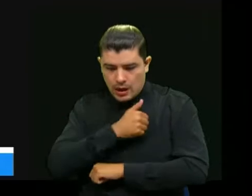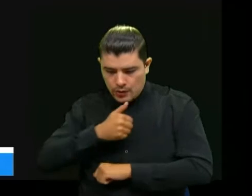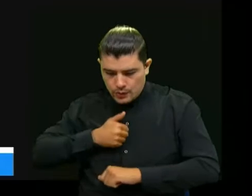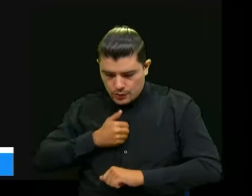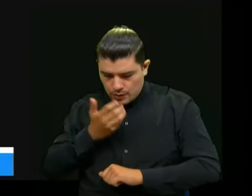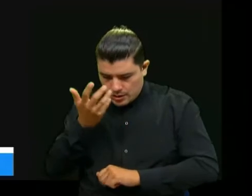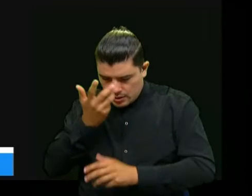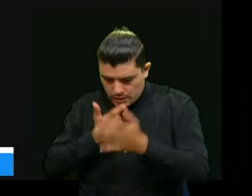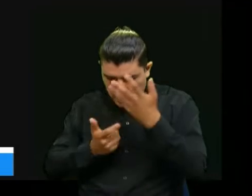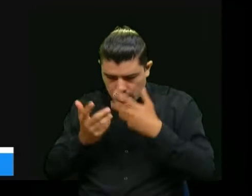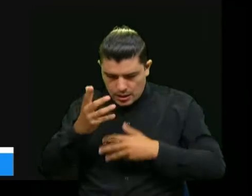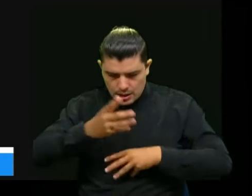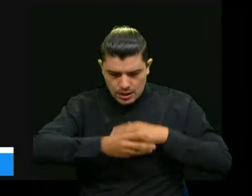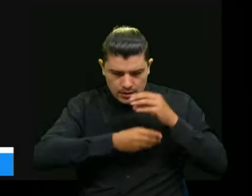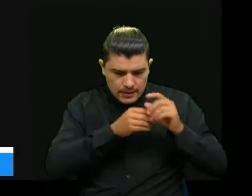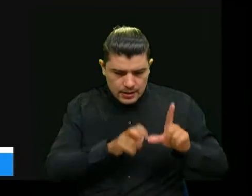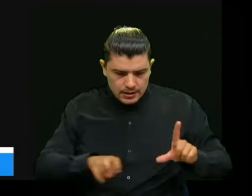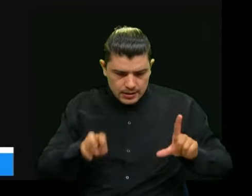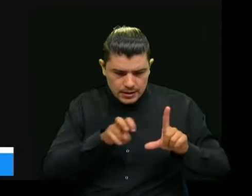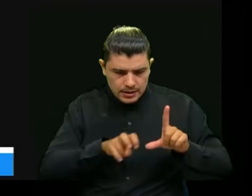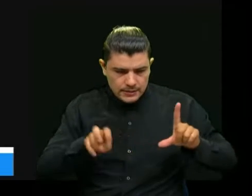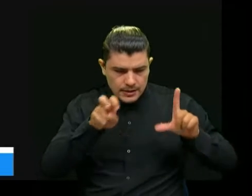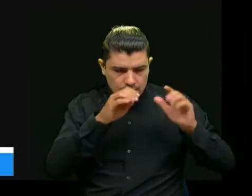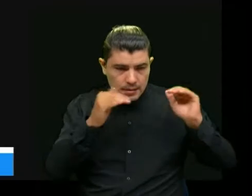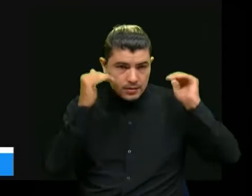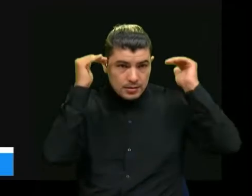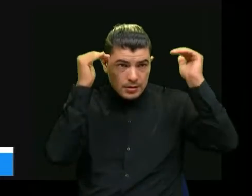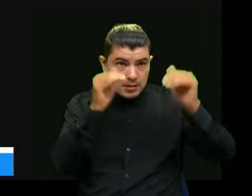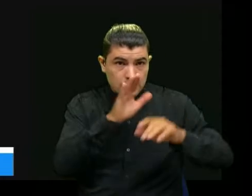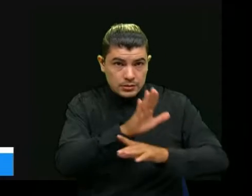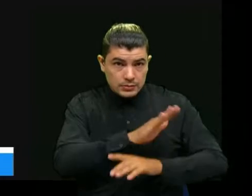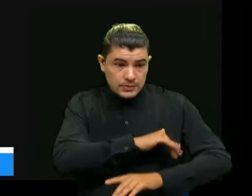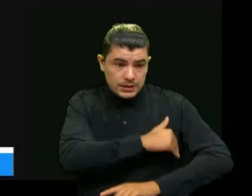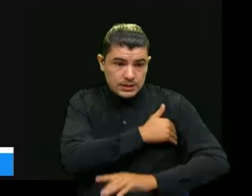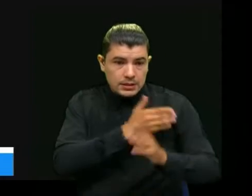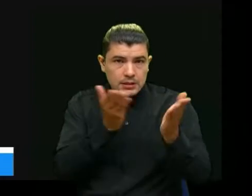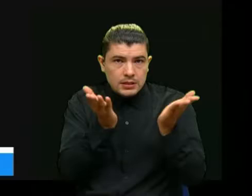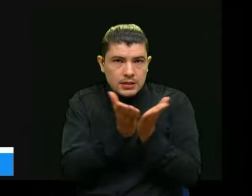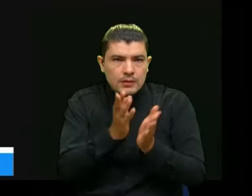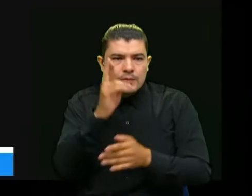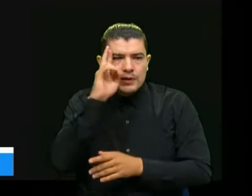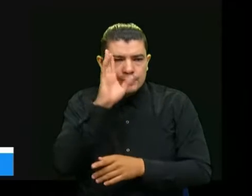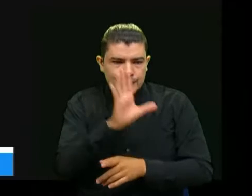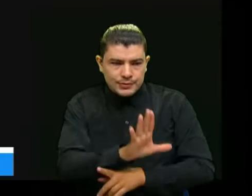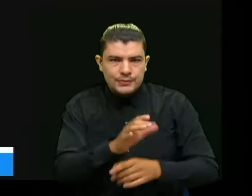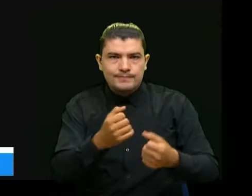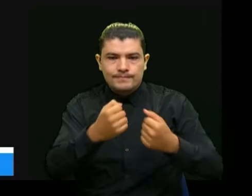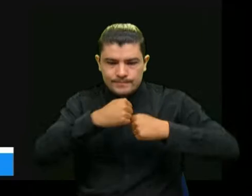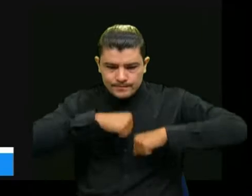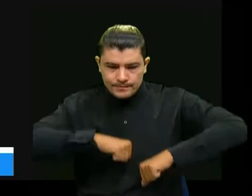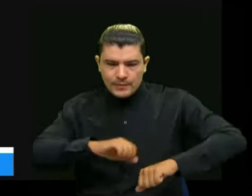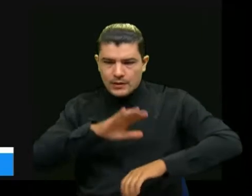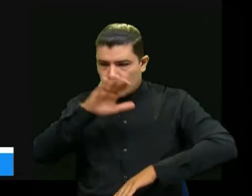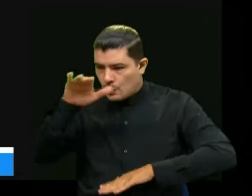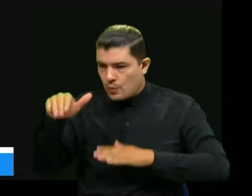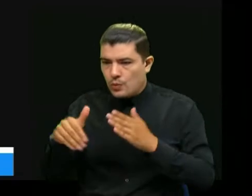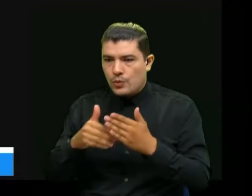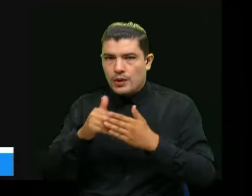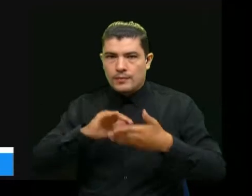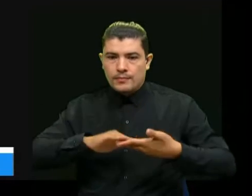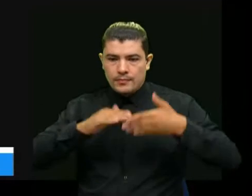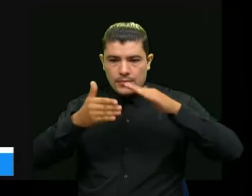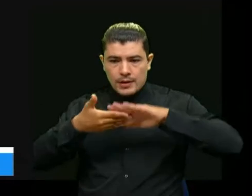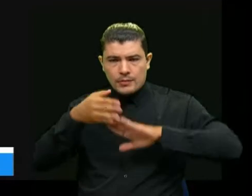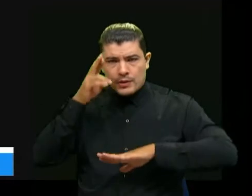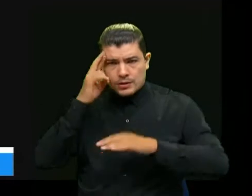con nuevos criterios que ha definido el Ministerio de Educación ese es un gran esfuerzo de toda nuestra comunidad y